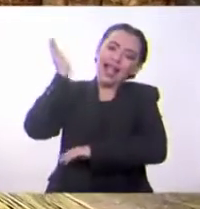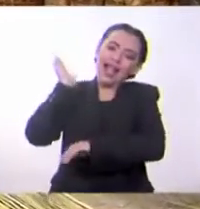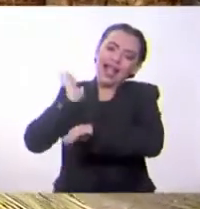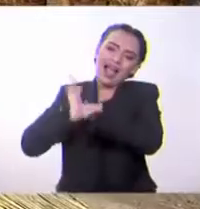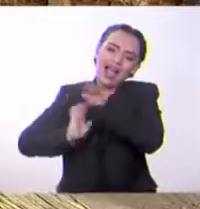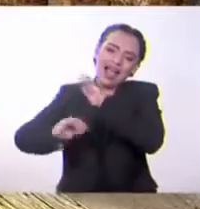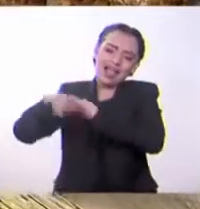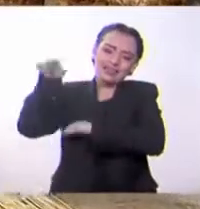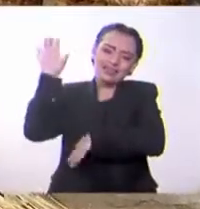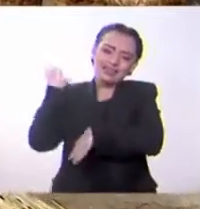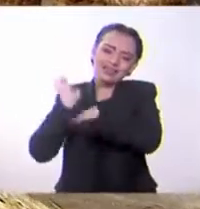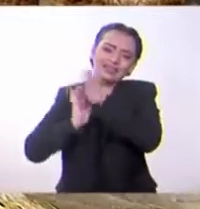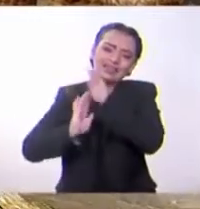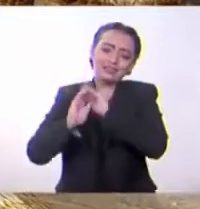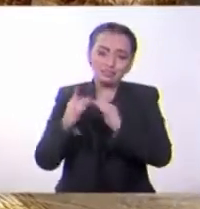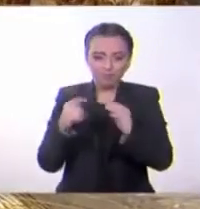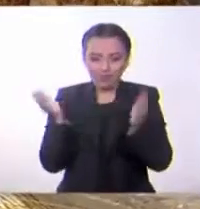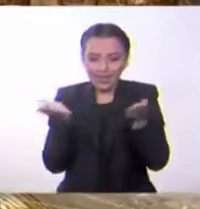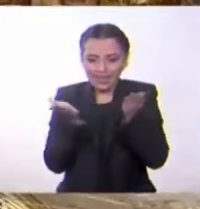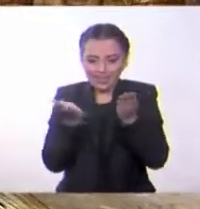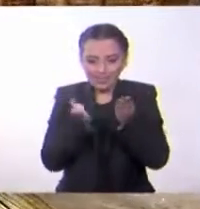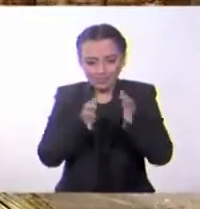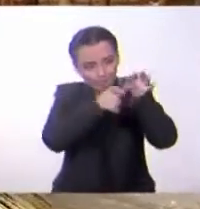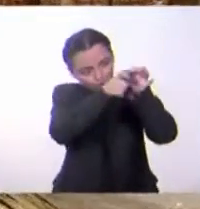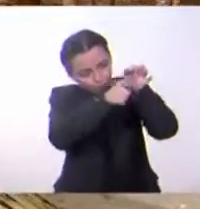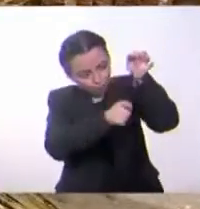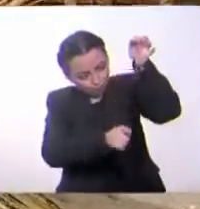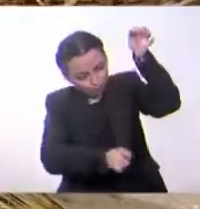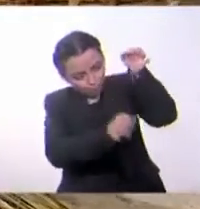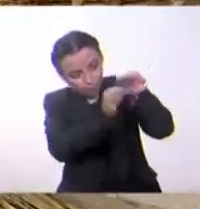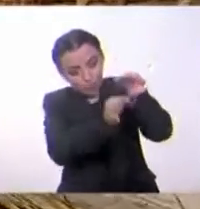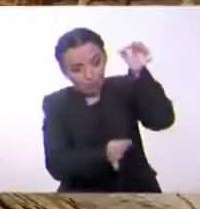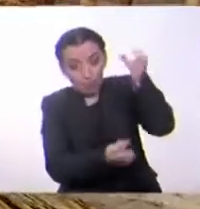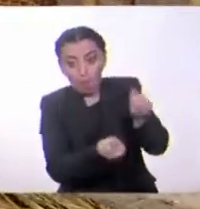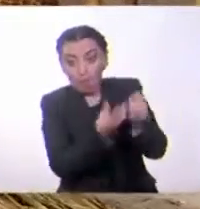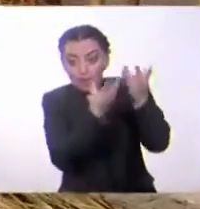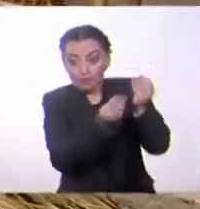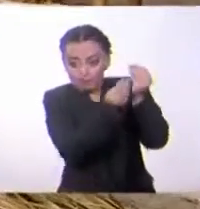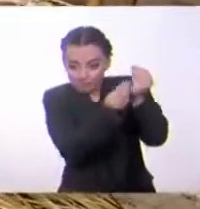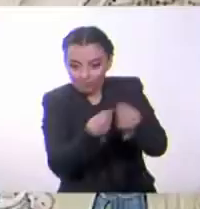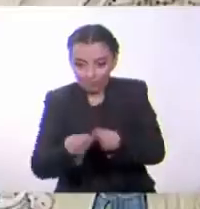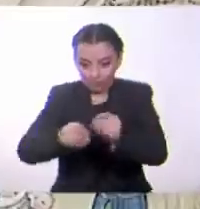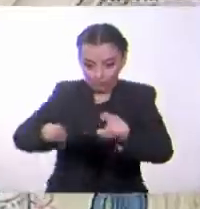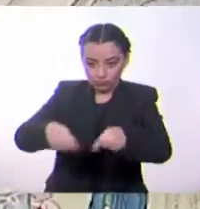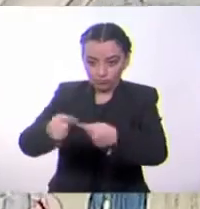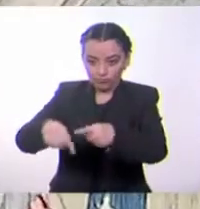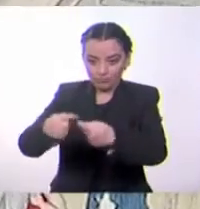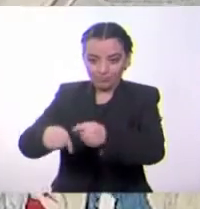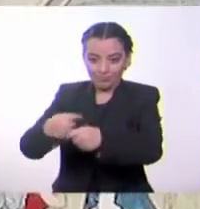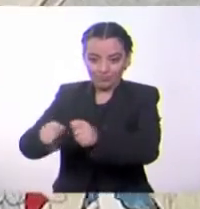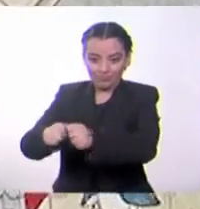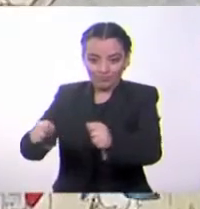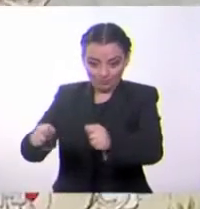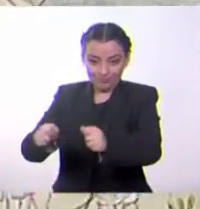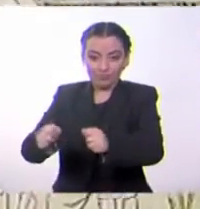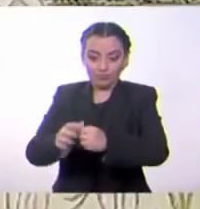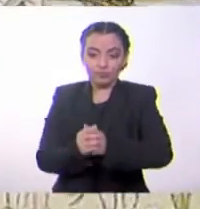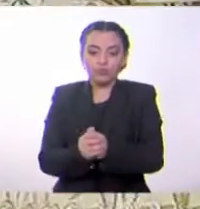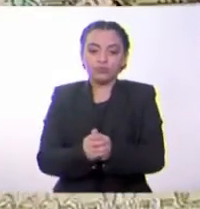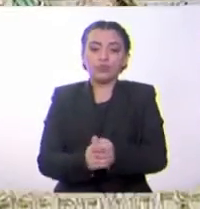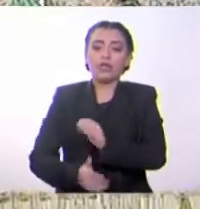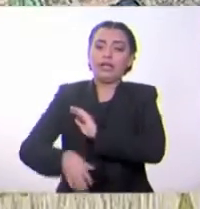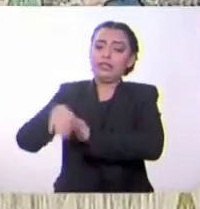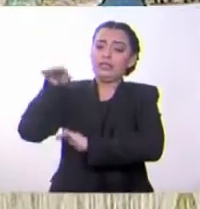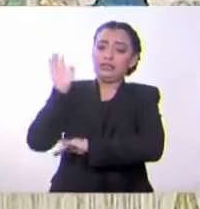utensilios como cestas, cañas de pescar y también para preparar alimentos. De hecho, en las escrituras con